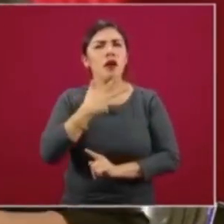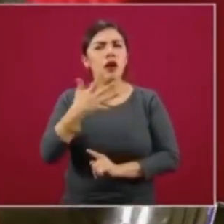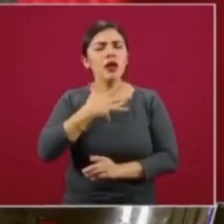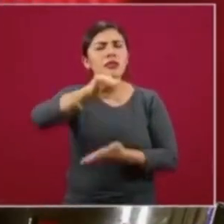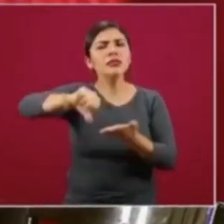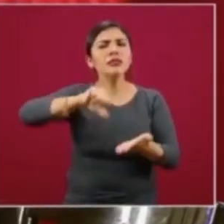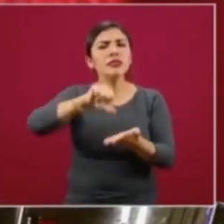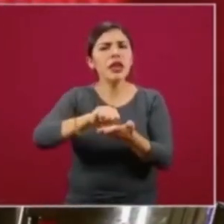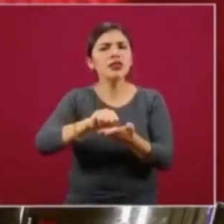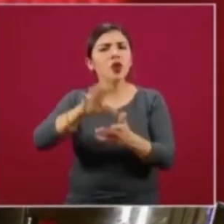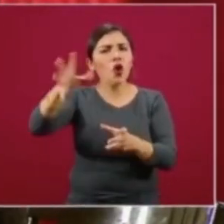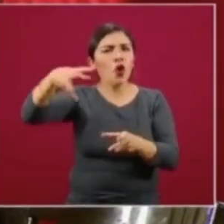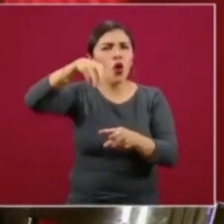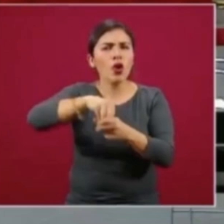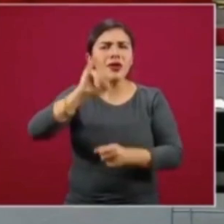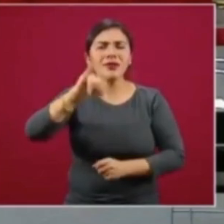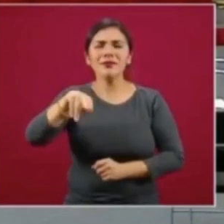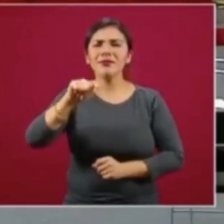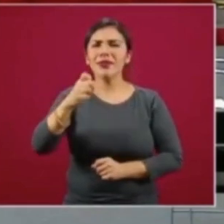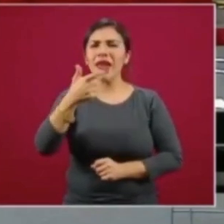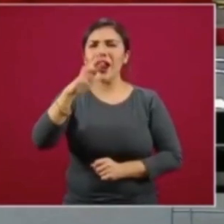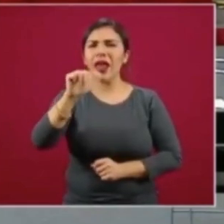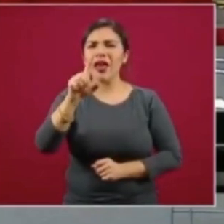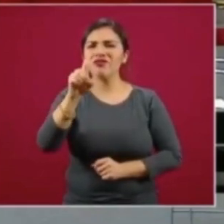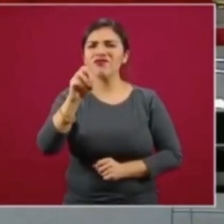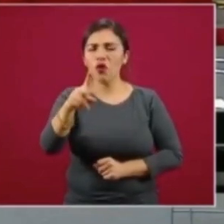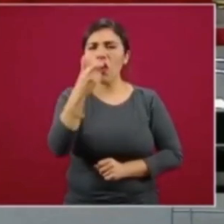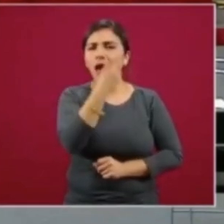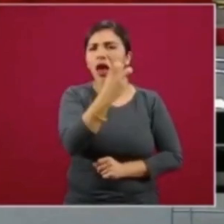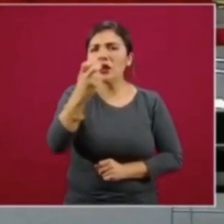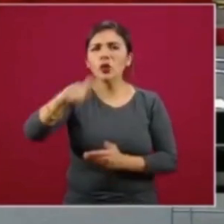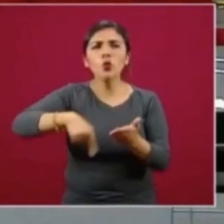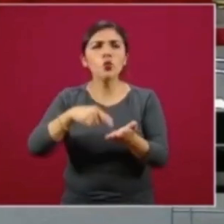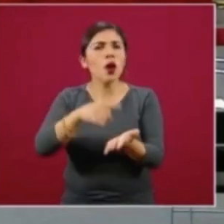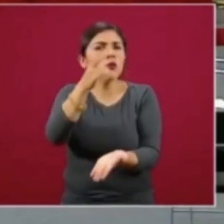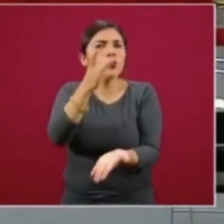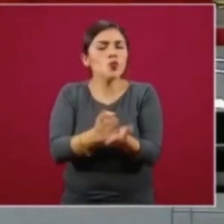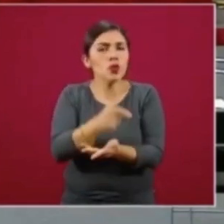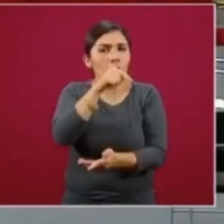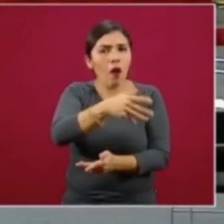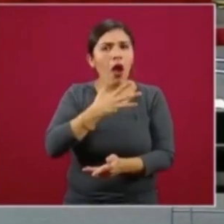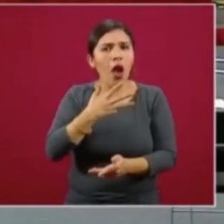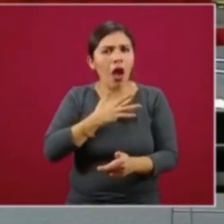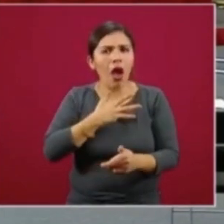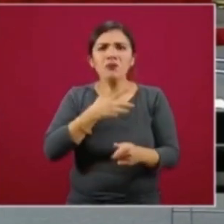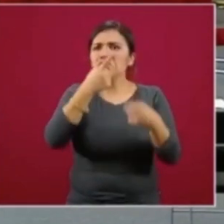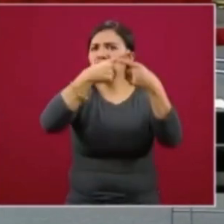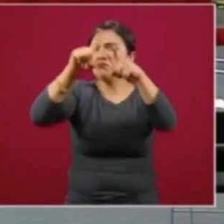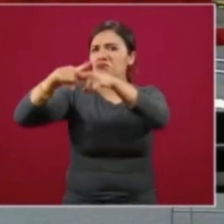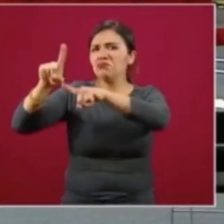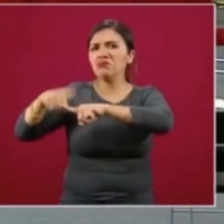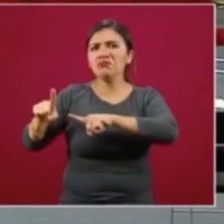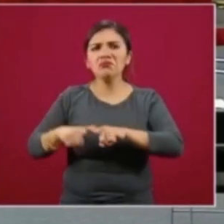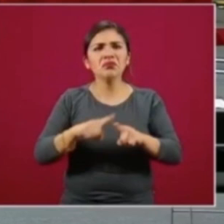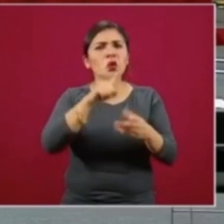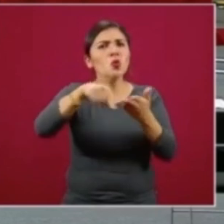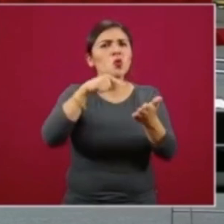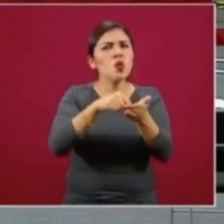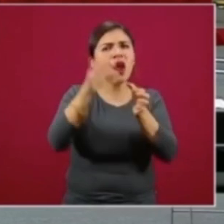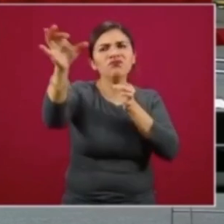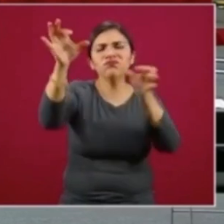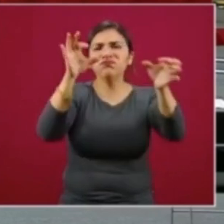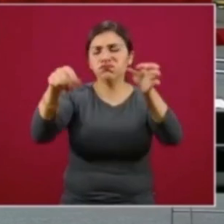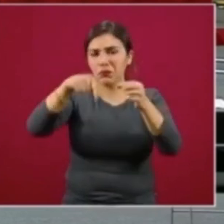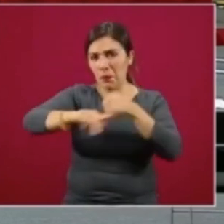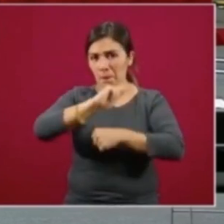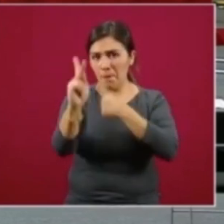centros integradores, estas puertas únicas que están distribuidas en las diferentes regiones